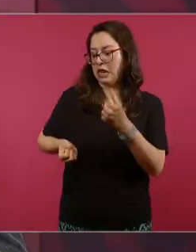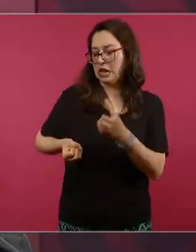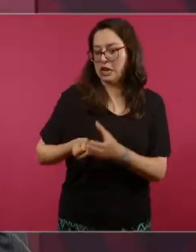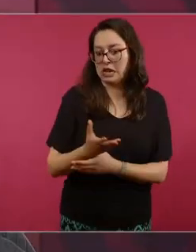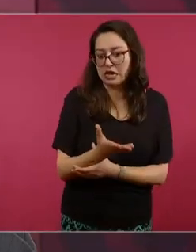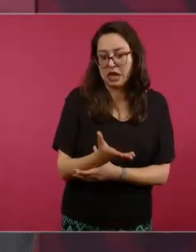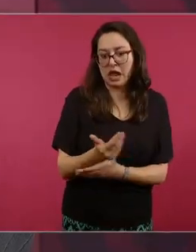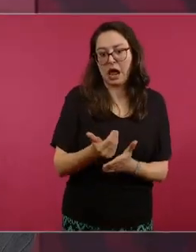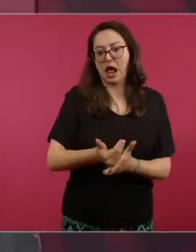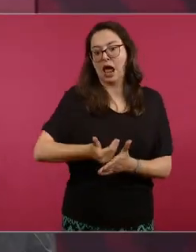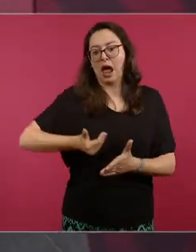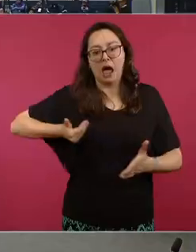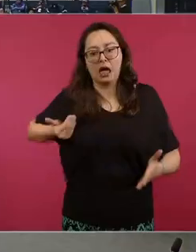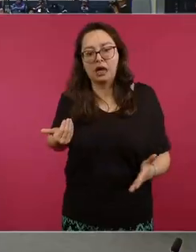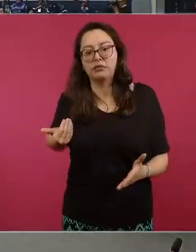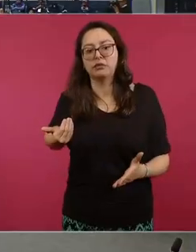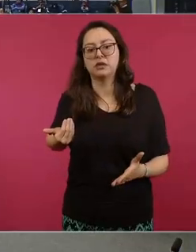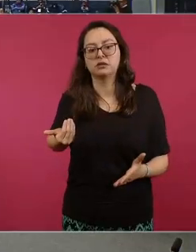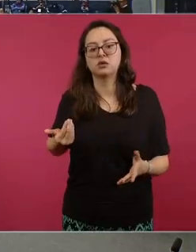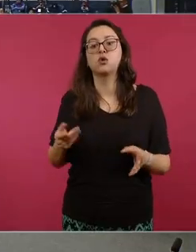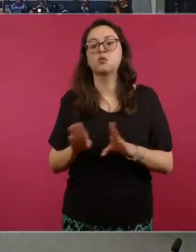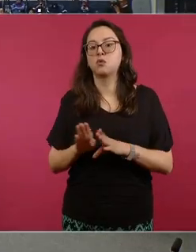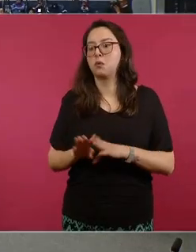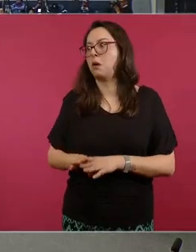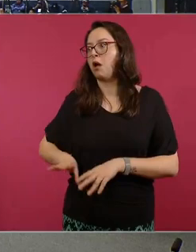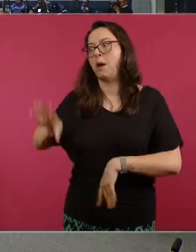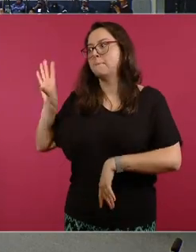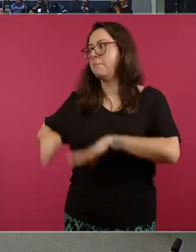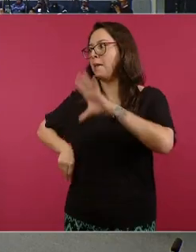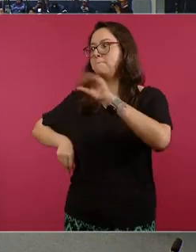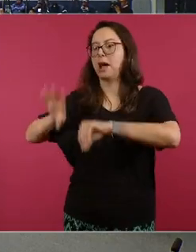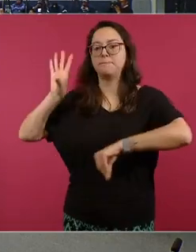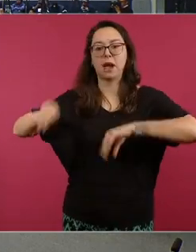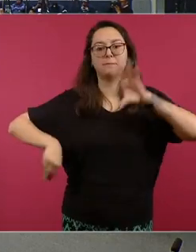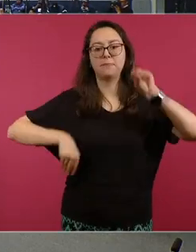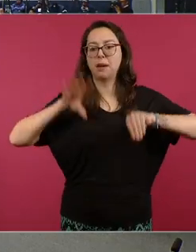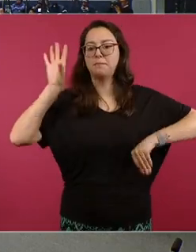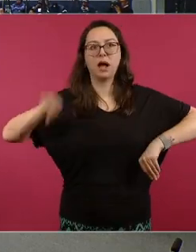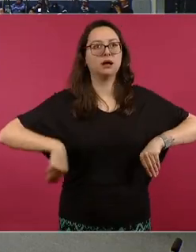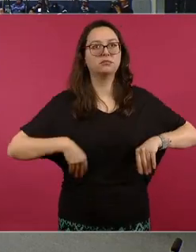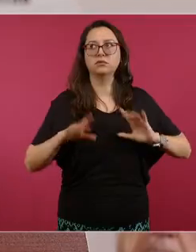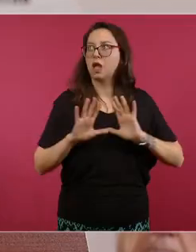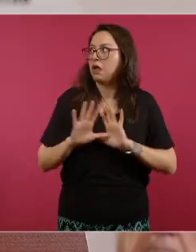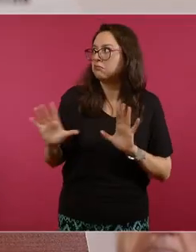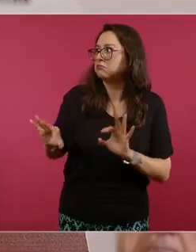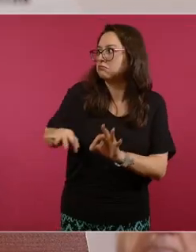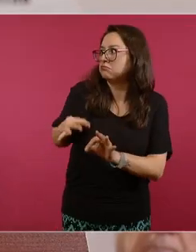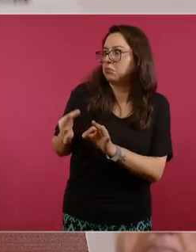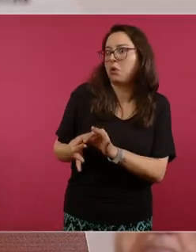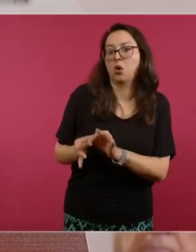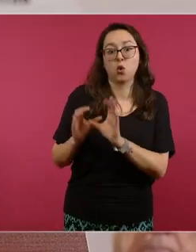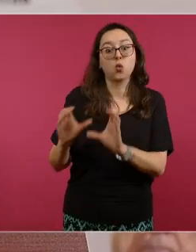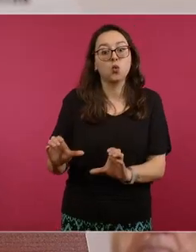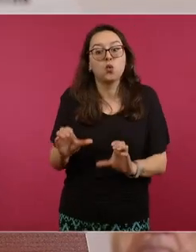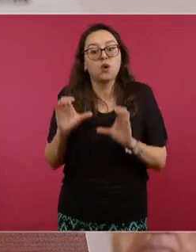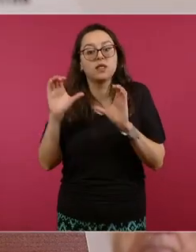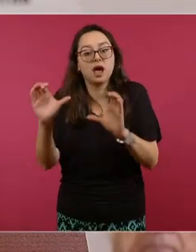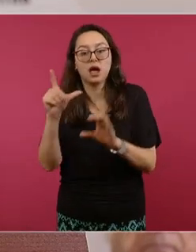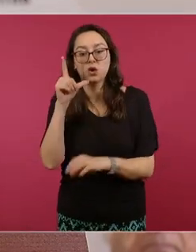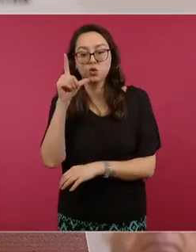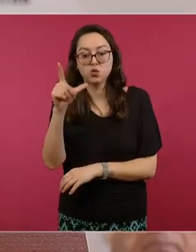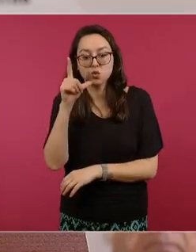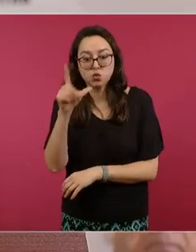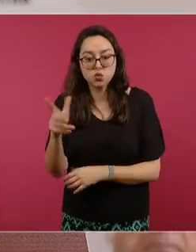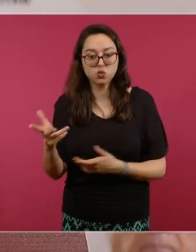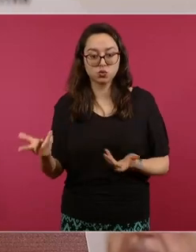todo mundo apagando la luz se cuidaba eso no hay que